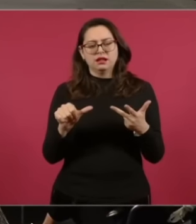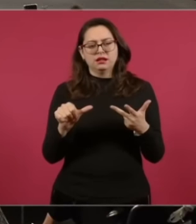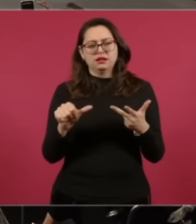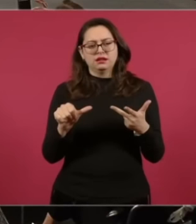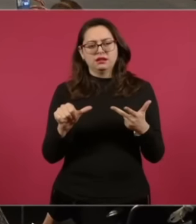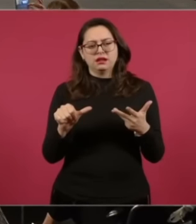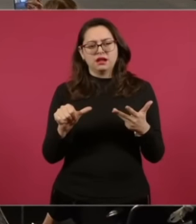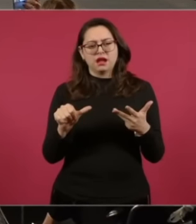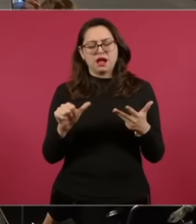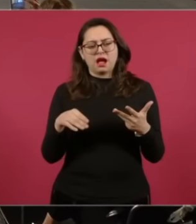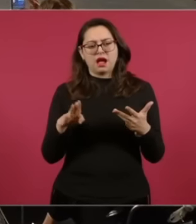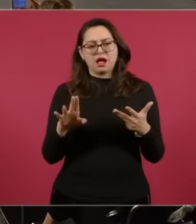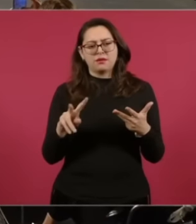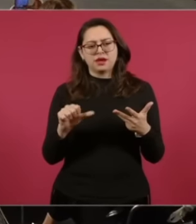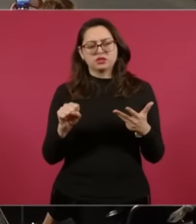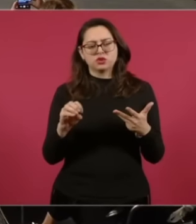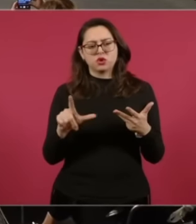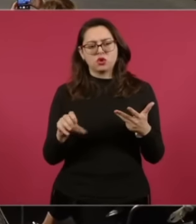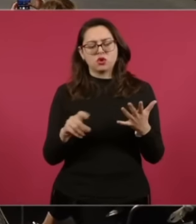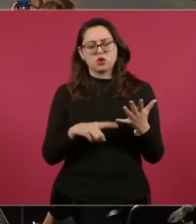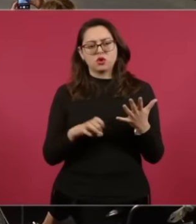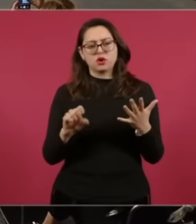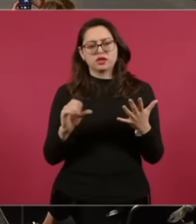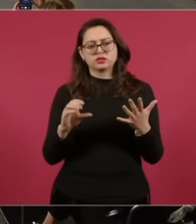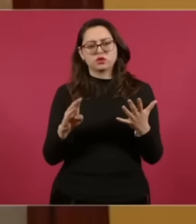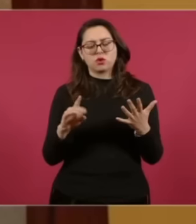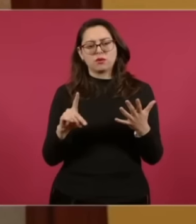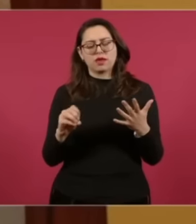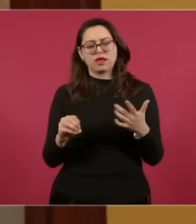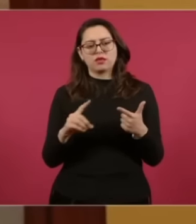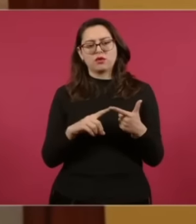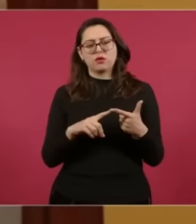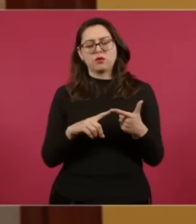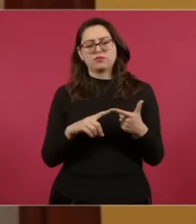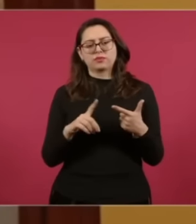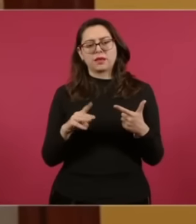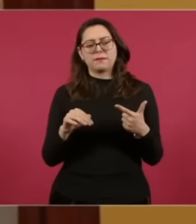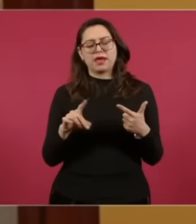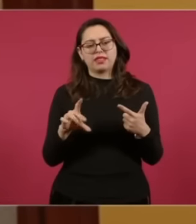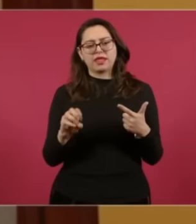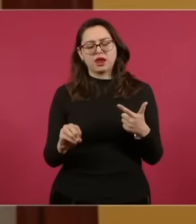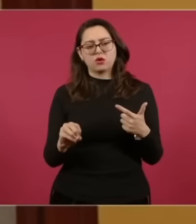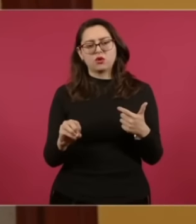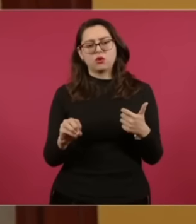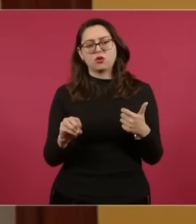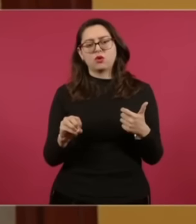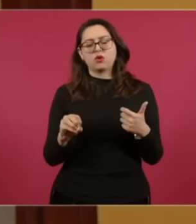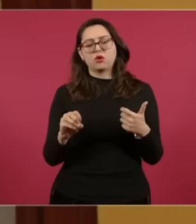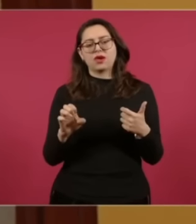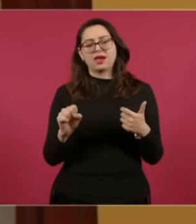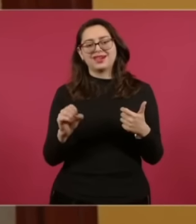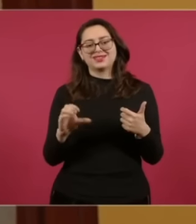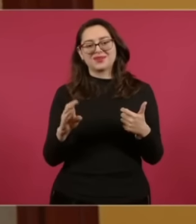Abasolo Escobedo Madero Acuña Castaños La Madrid